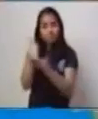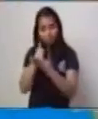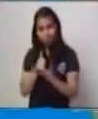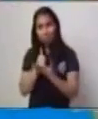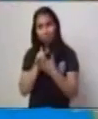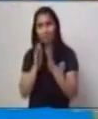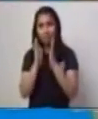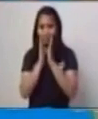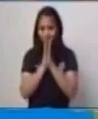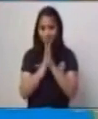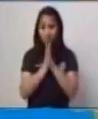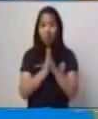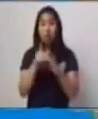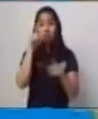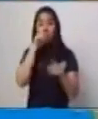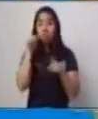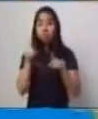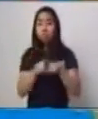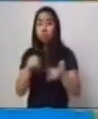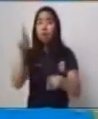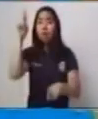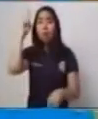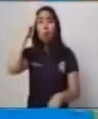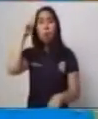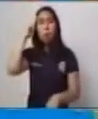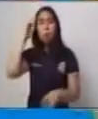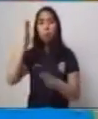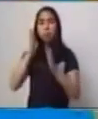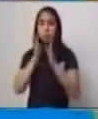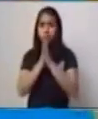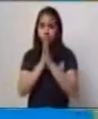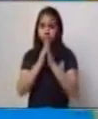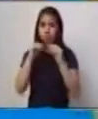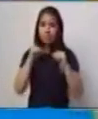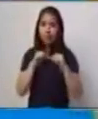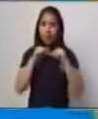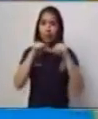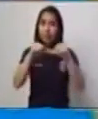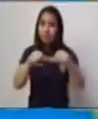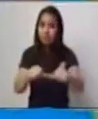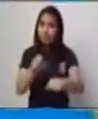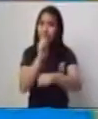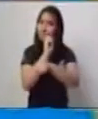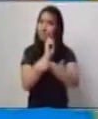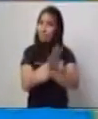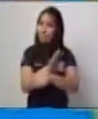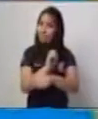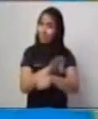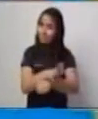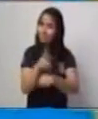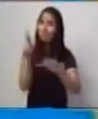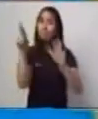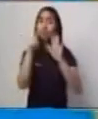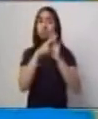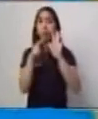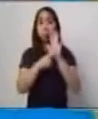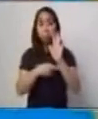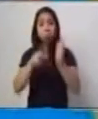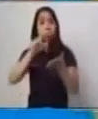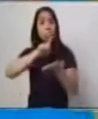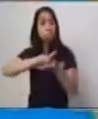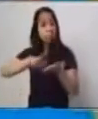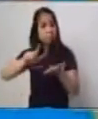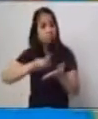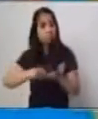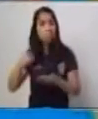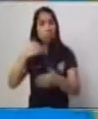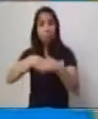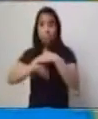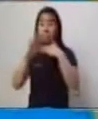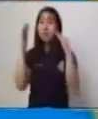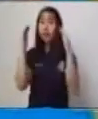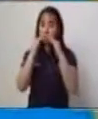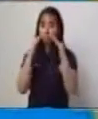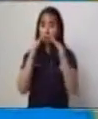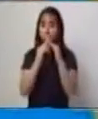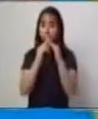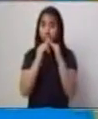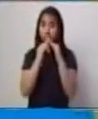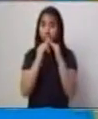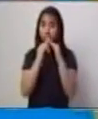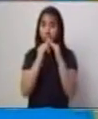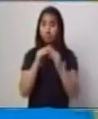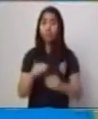Recuerden seguir las normas de higiene dentro de sus hogares y